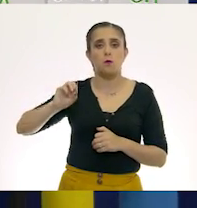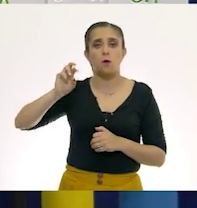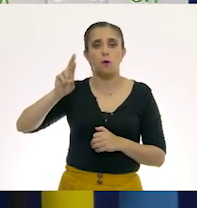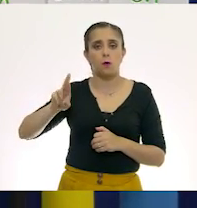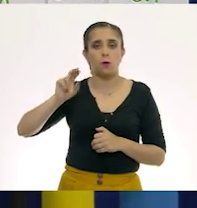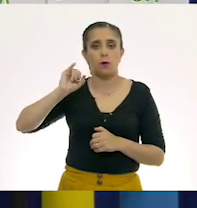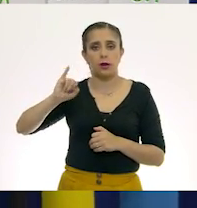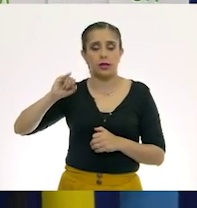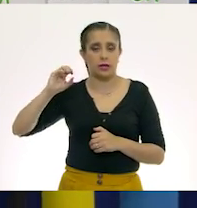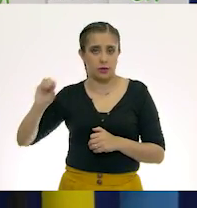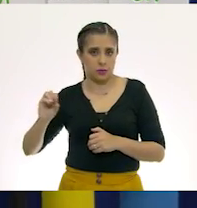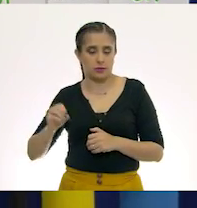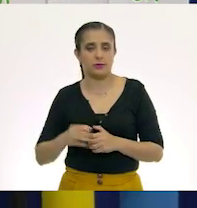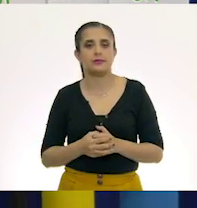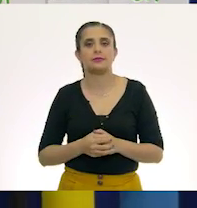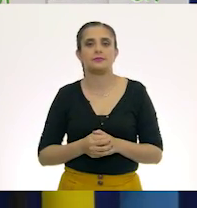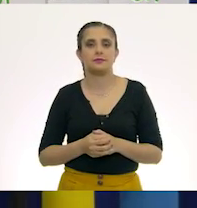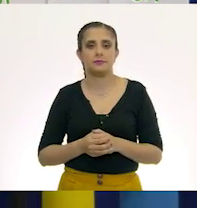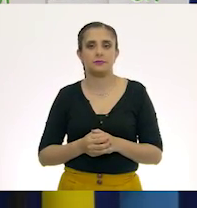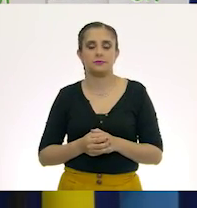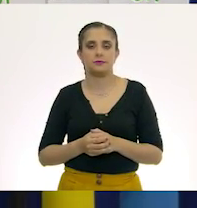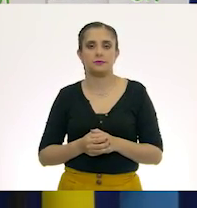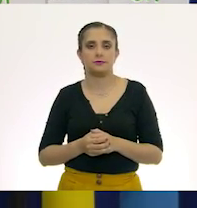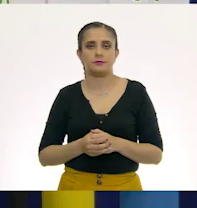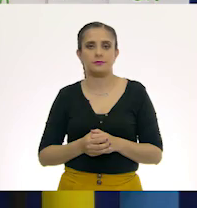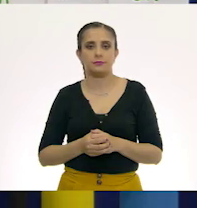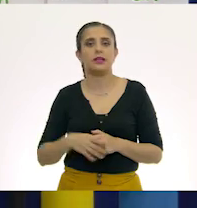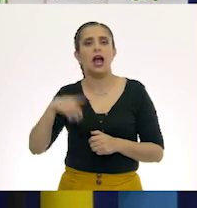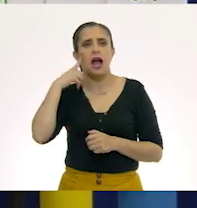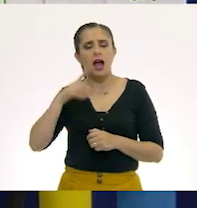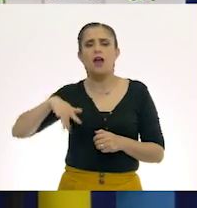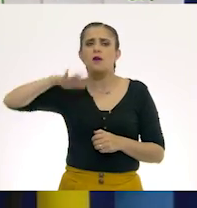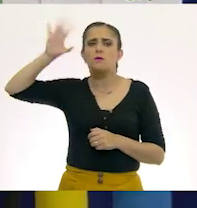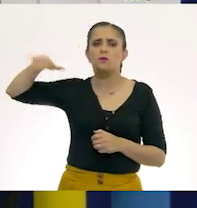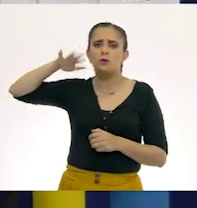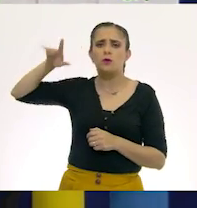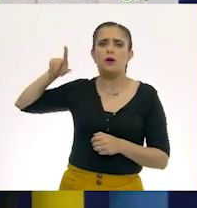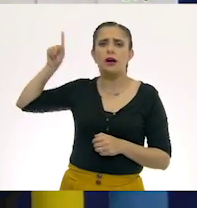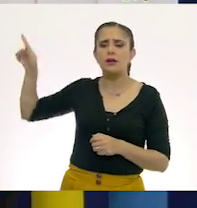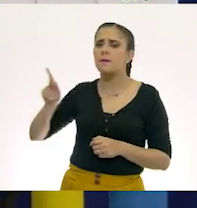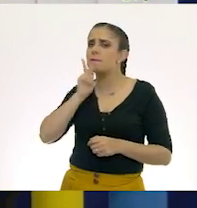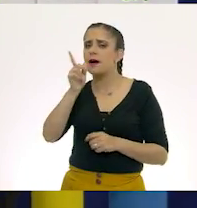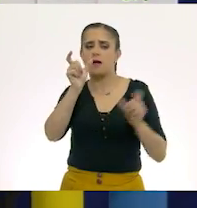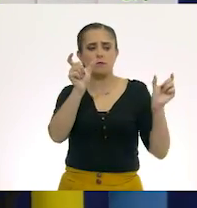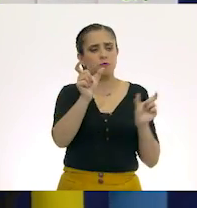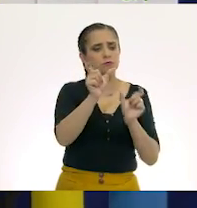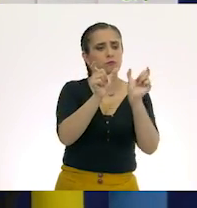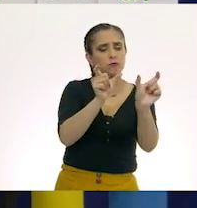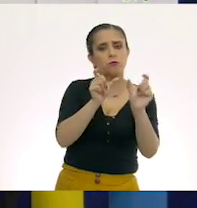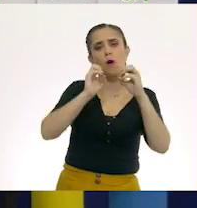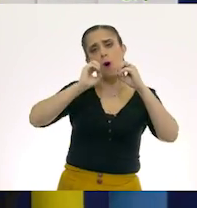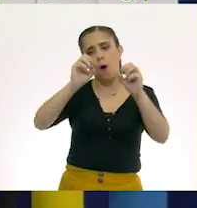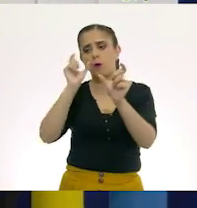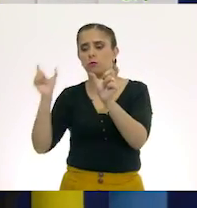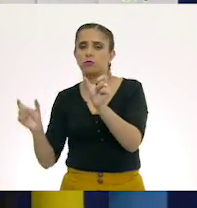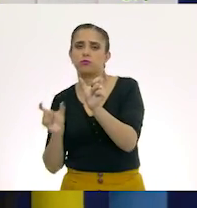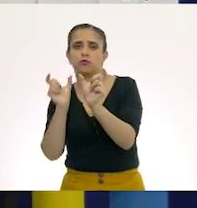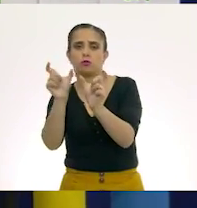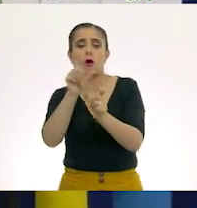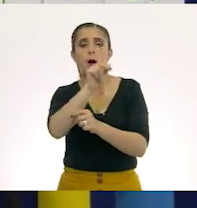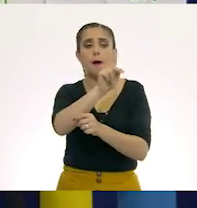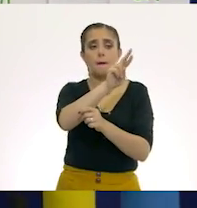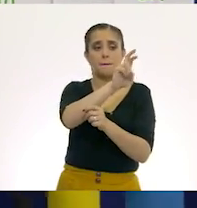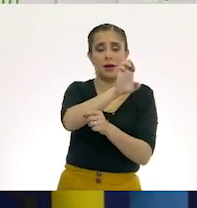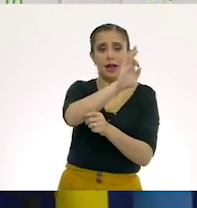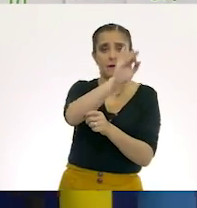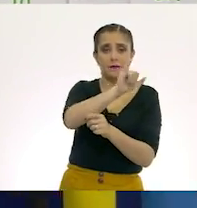Amorío. Vamos a buscar cuáles son los prefijos o sufijos